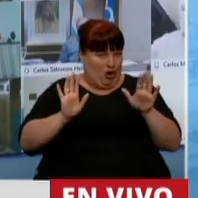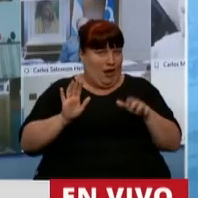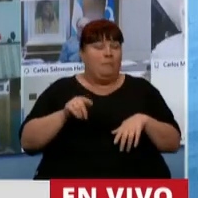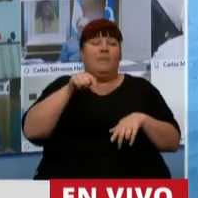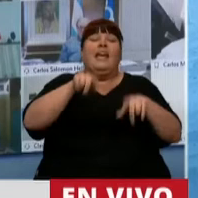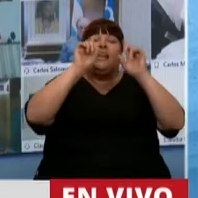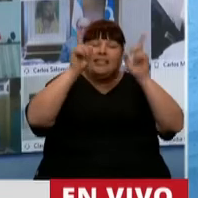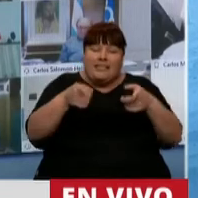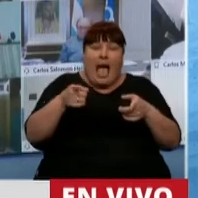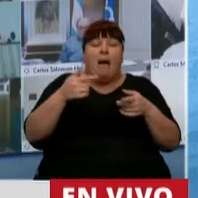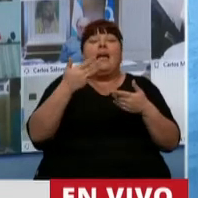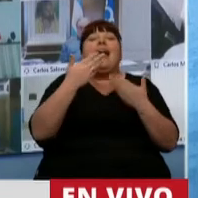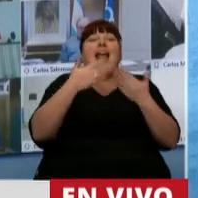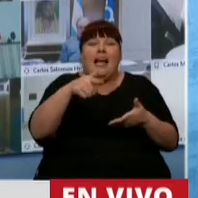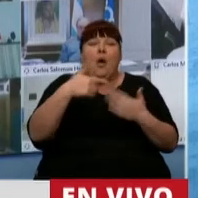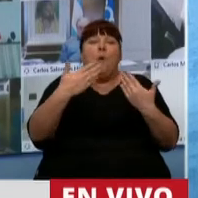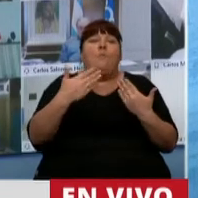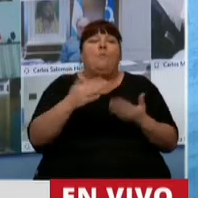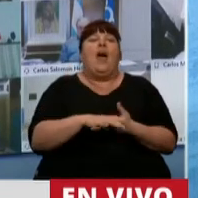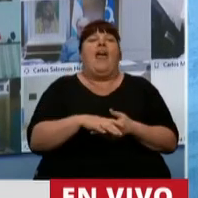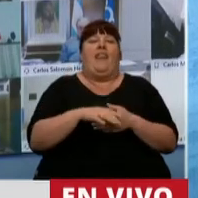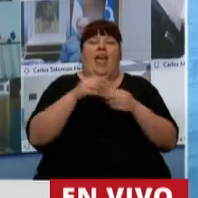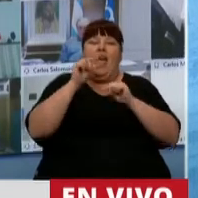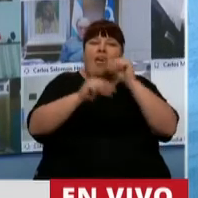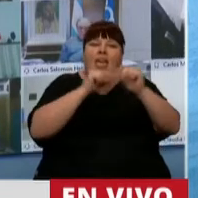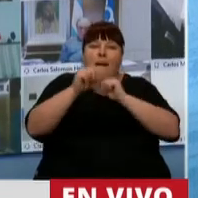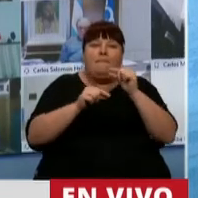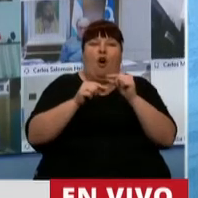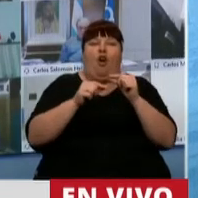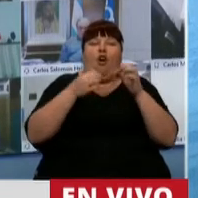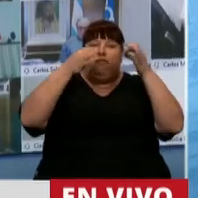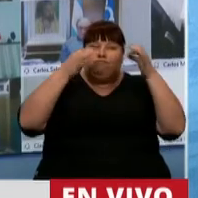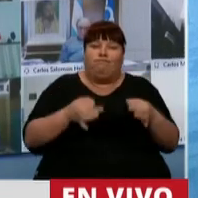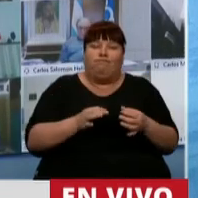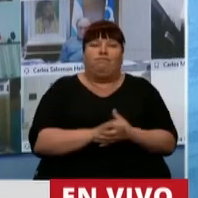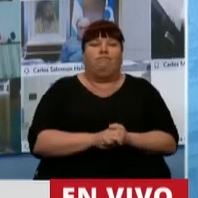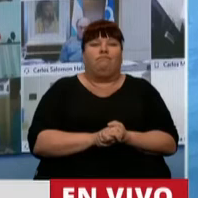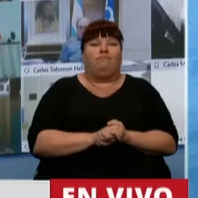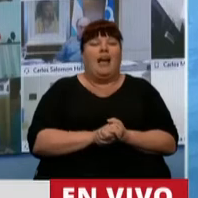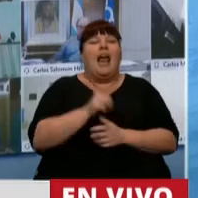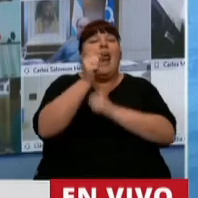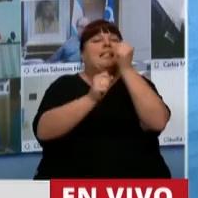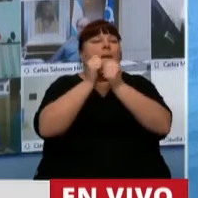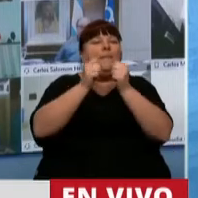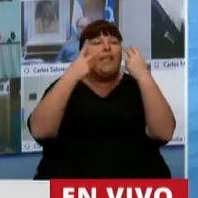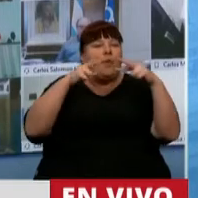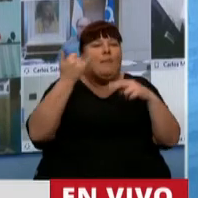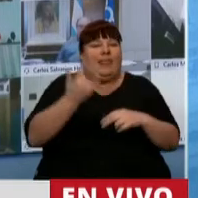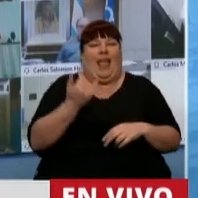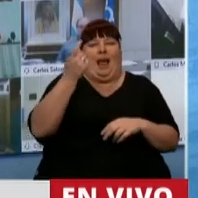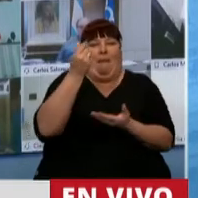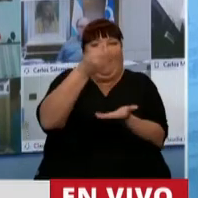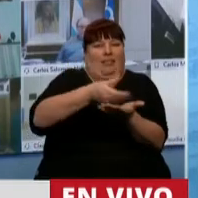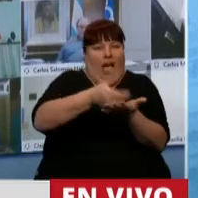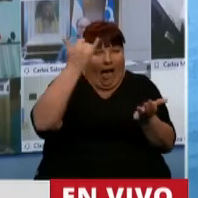con esto también estamos permitiendo que hoy empiecen a tener efectivo los agentes del sector turístico.